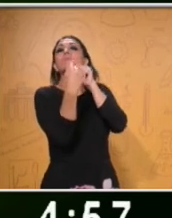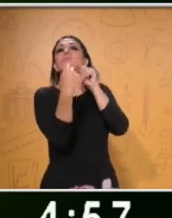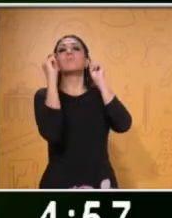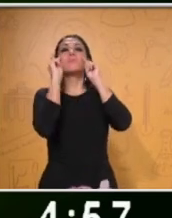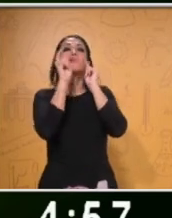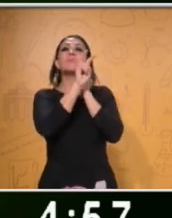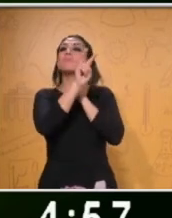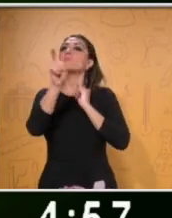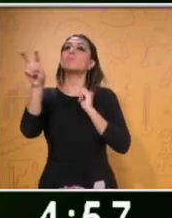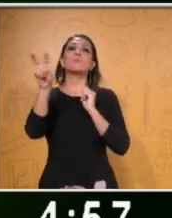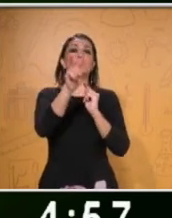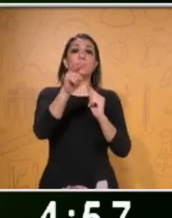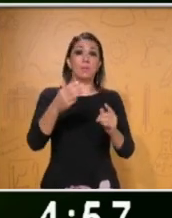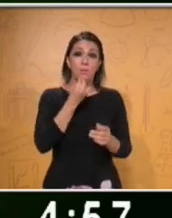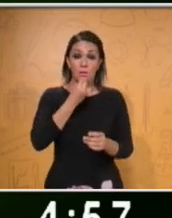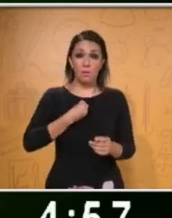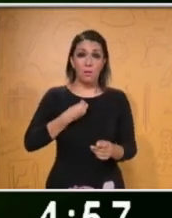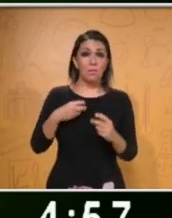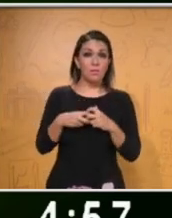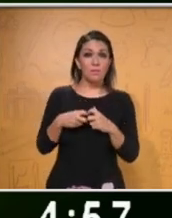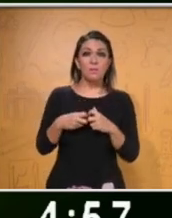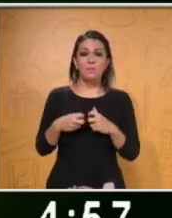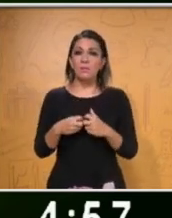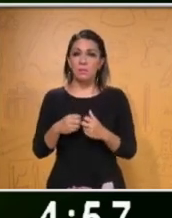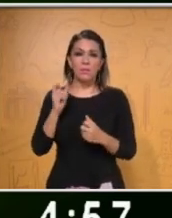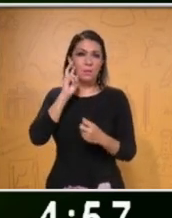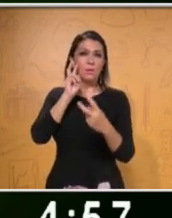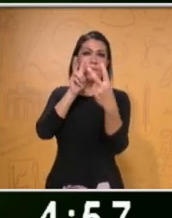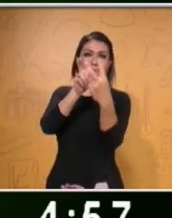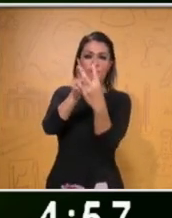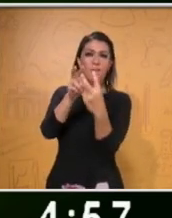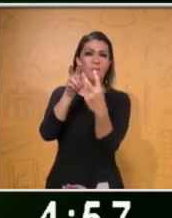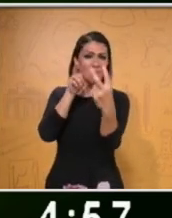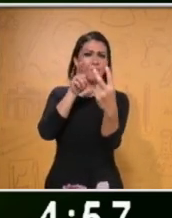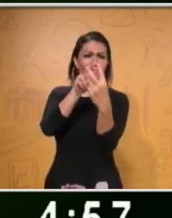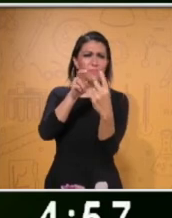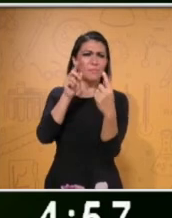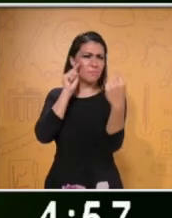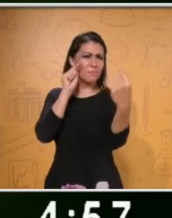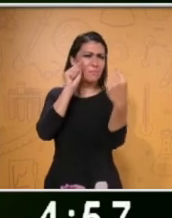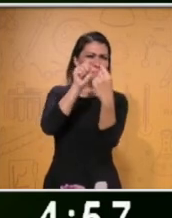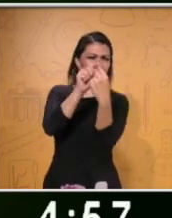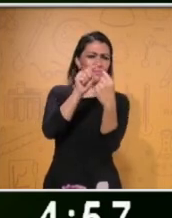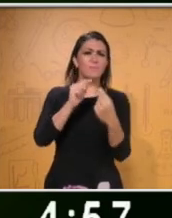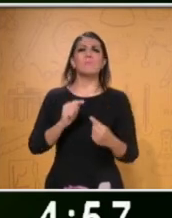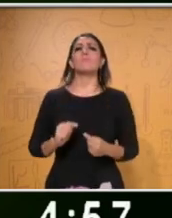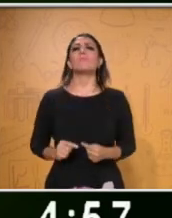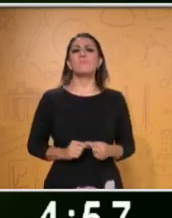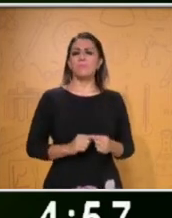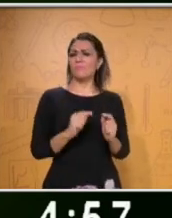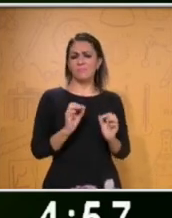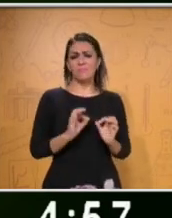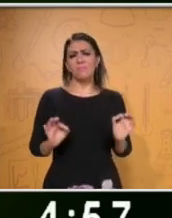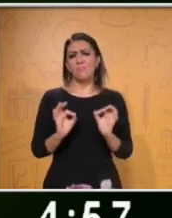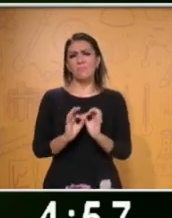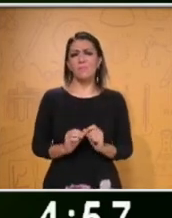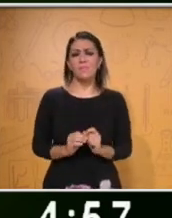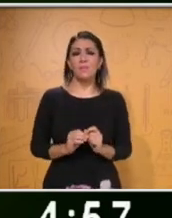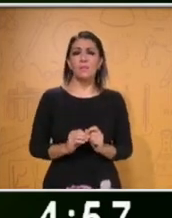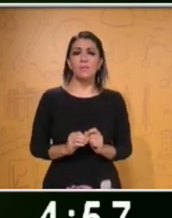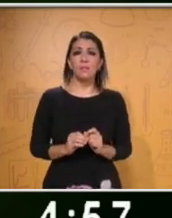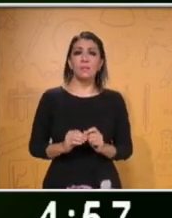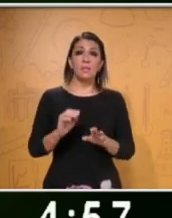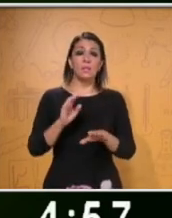Aunque se pongan nerviosos, vean a sus compañeros a los ojos. Hagan contacto visual, sobre todo